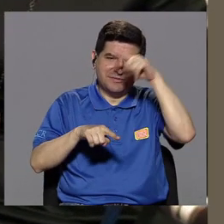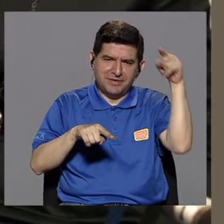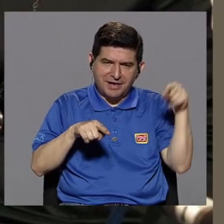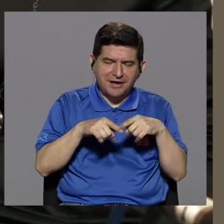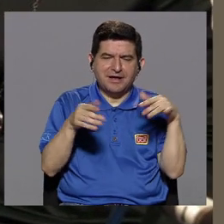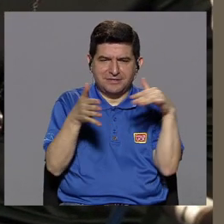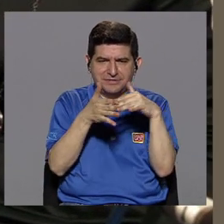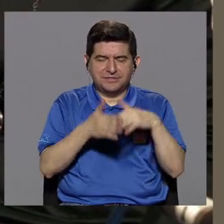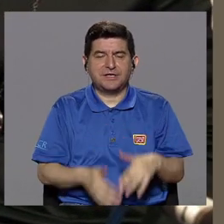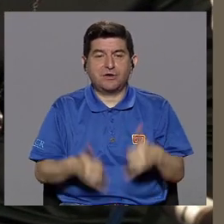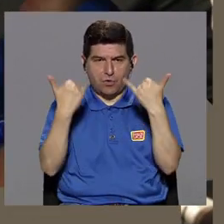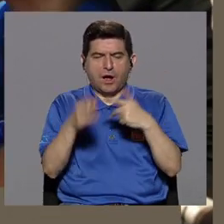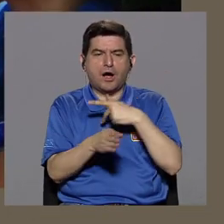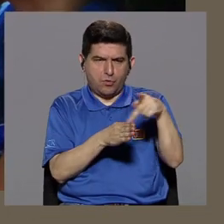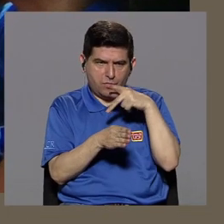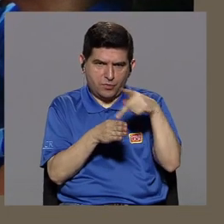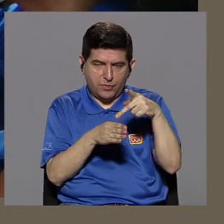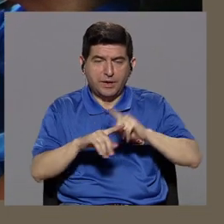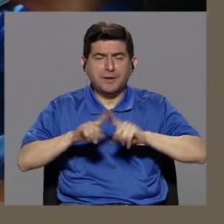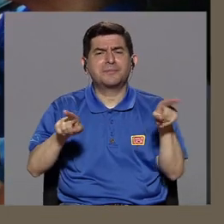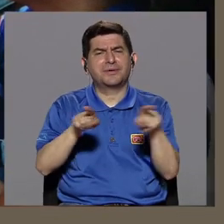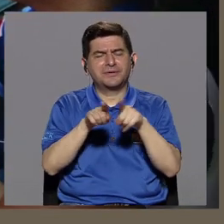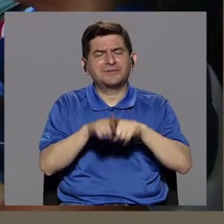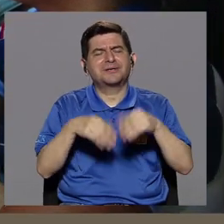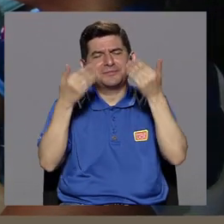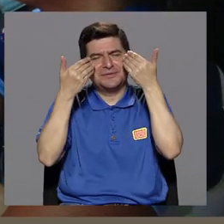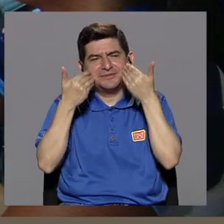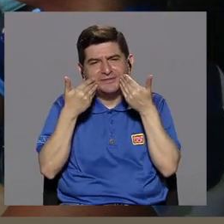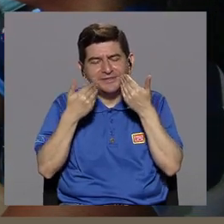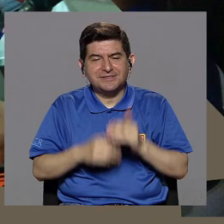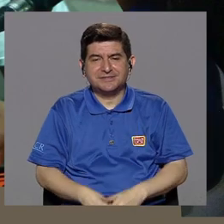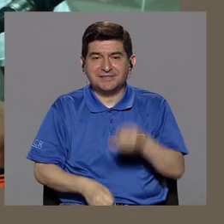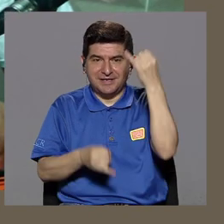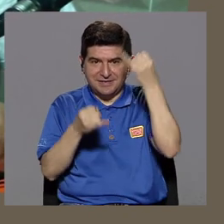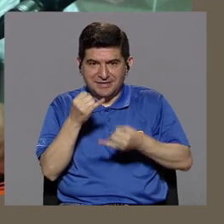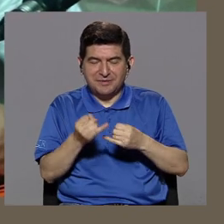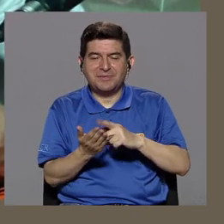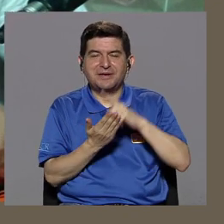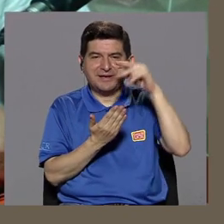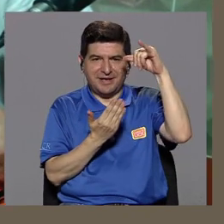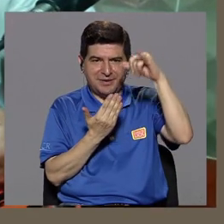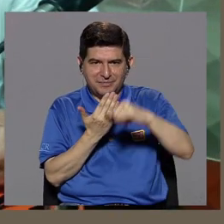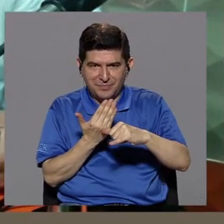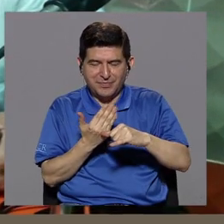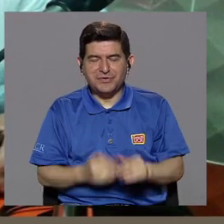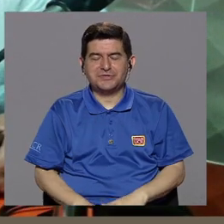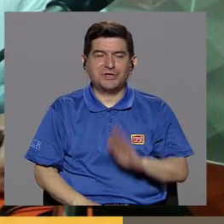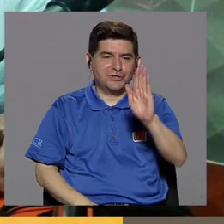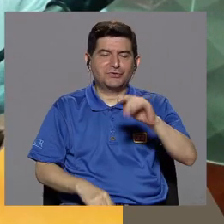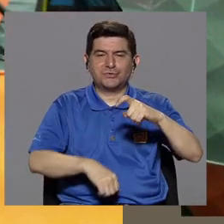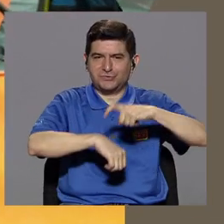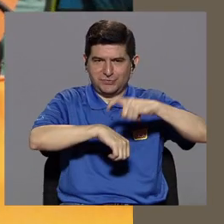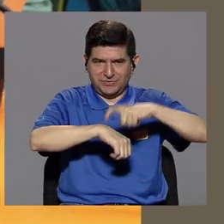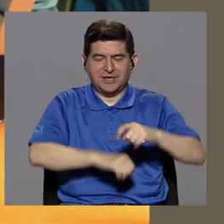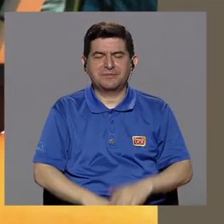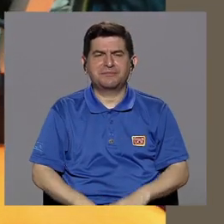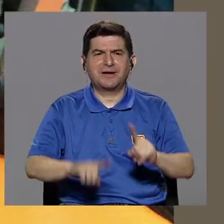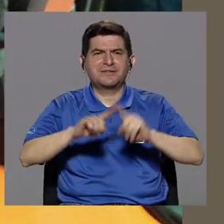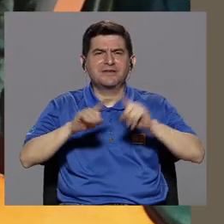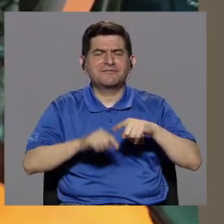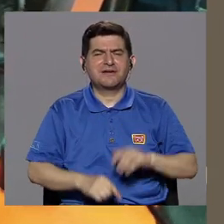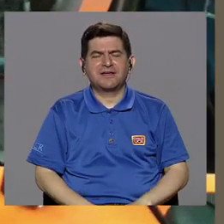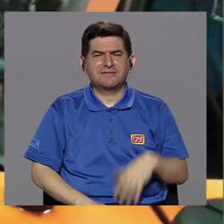van a la vida profesional, pero también es triste porque ya cierran el ciclo con el proyecto y hemos tenido varias generaciones de estudiantes que